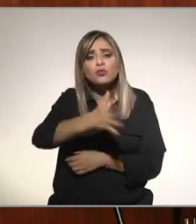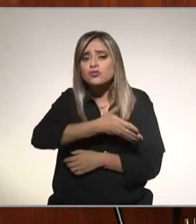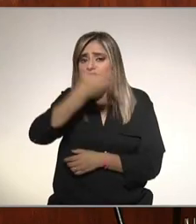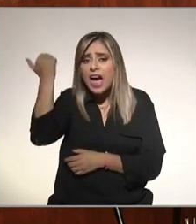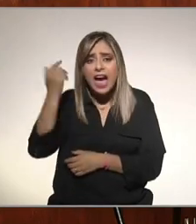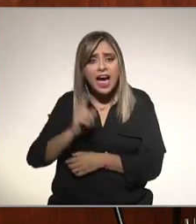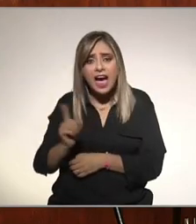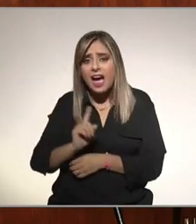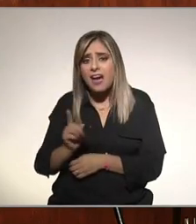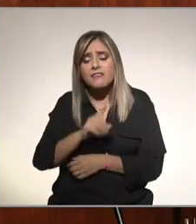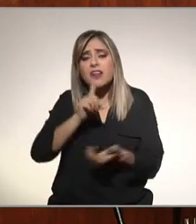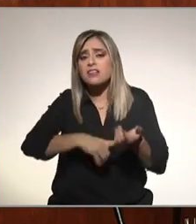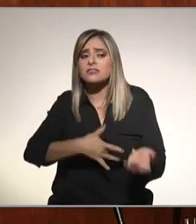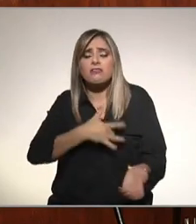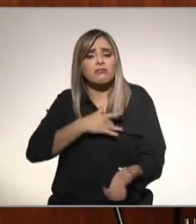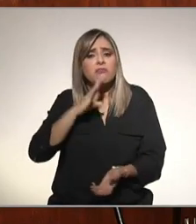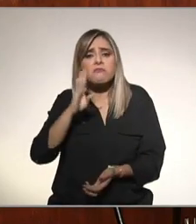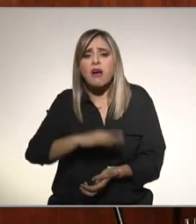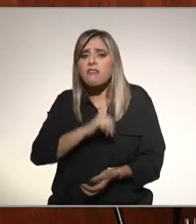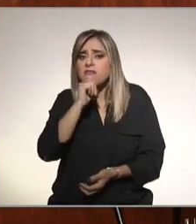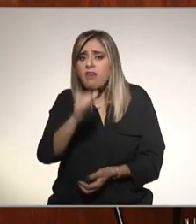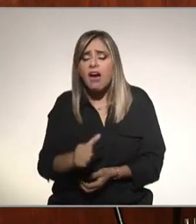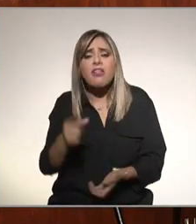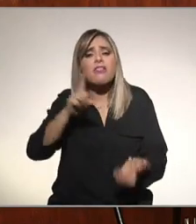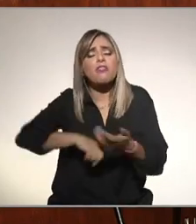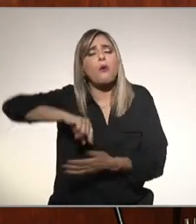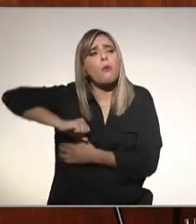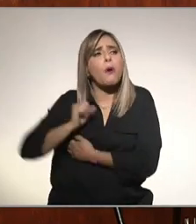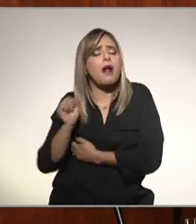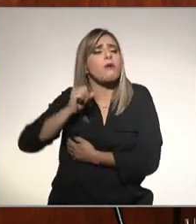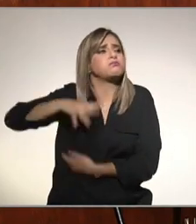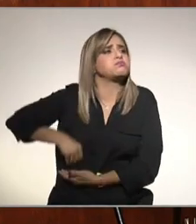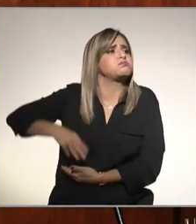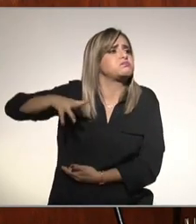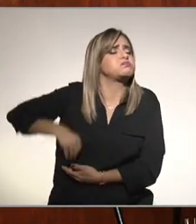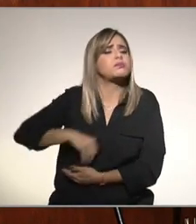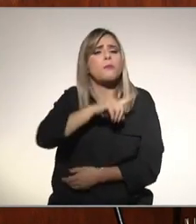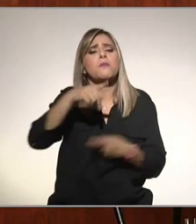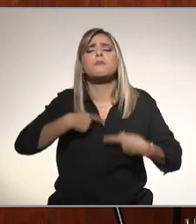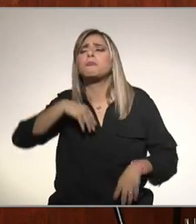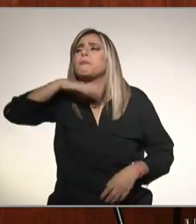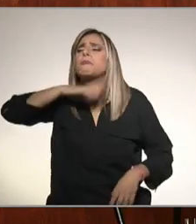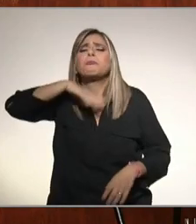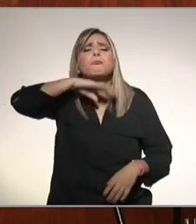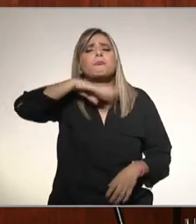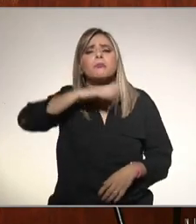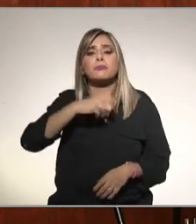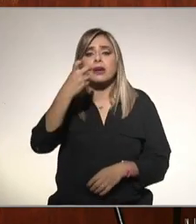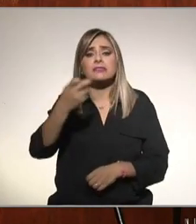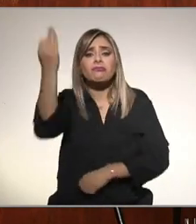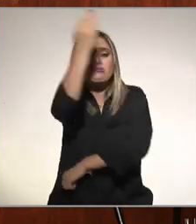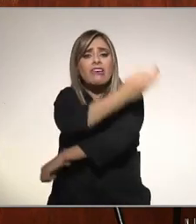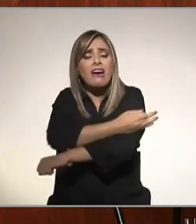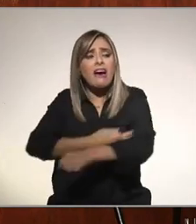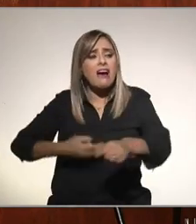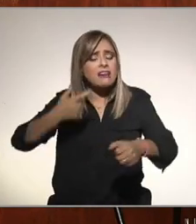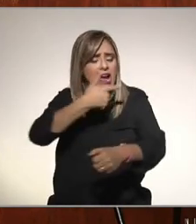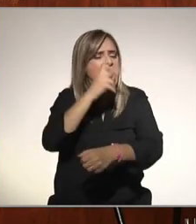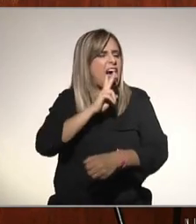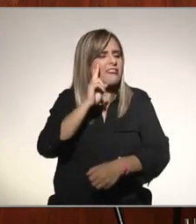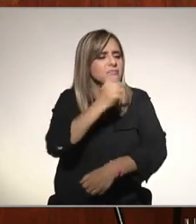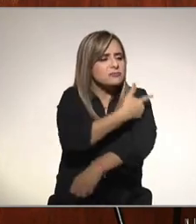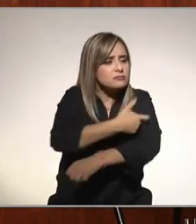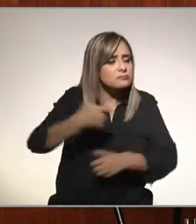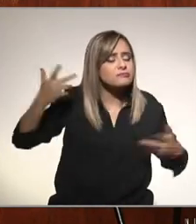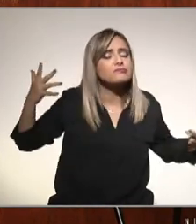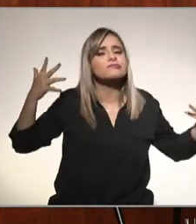secundario a su hígado graso de mucho tiempo no diagnosticado y sobre todo pacientes diabéticos que no se controlan que no llevan su dieta que no